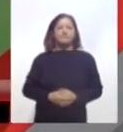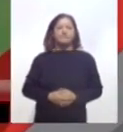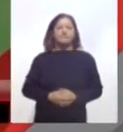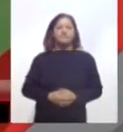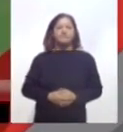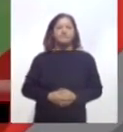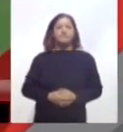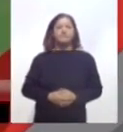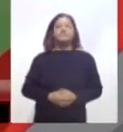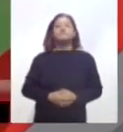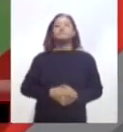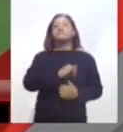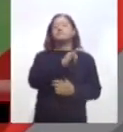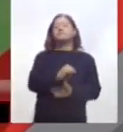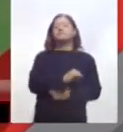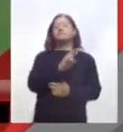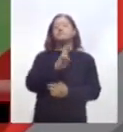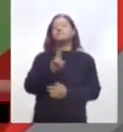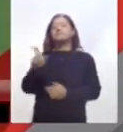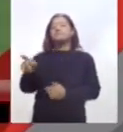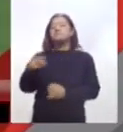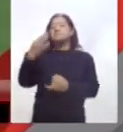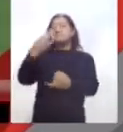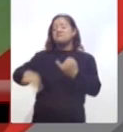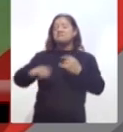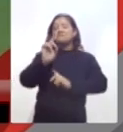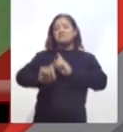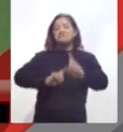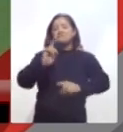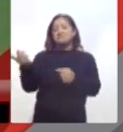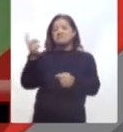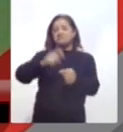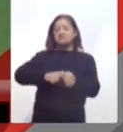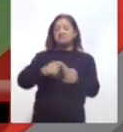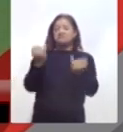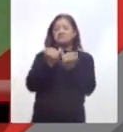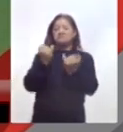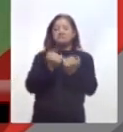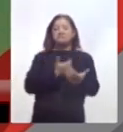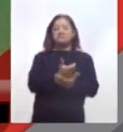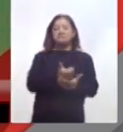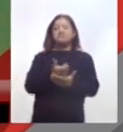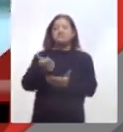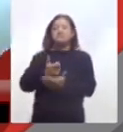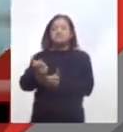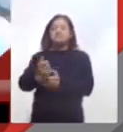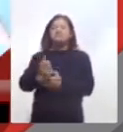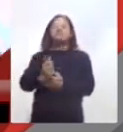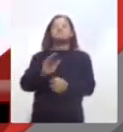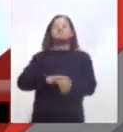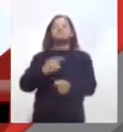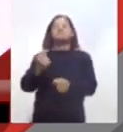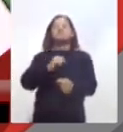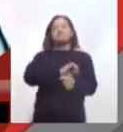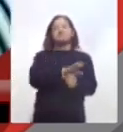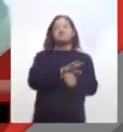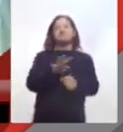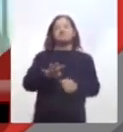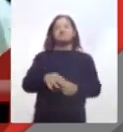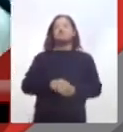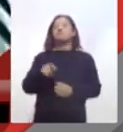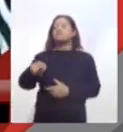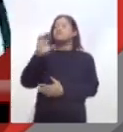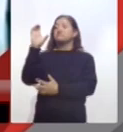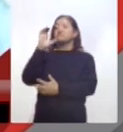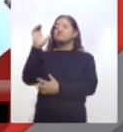James Rodríguez ha sido uno de los últimos deportistas en sumarse a la ola de donaciones por la pandemia del coronavirus. El colombiano,